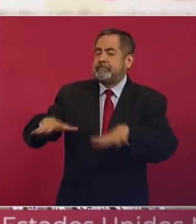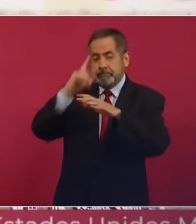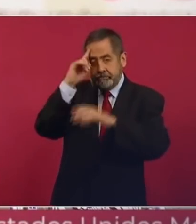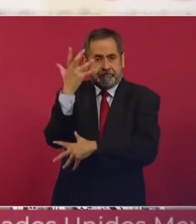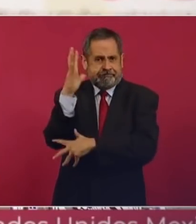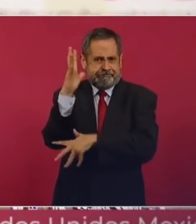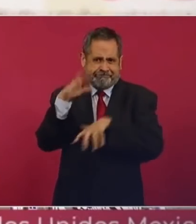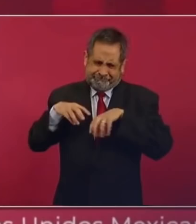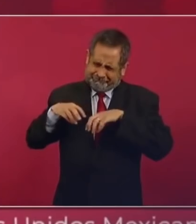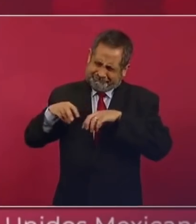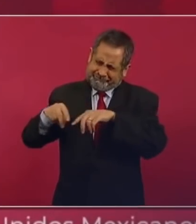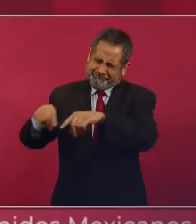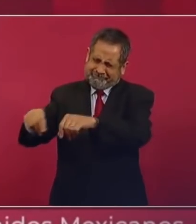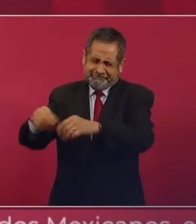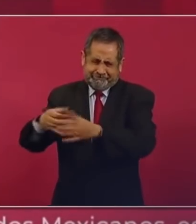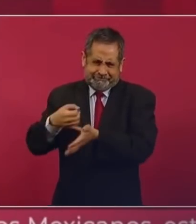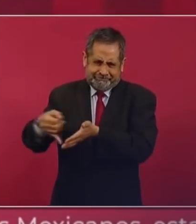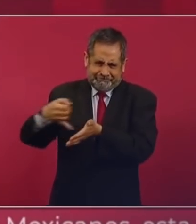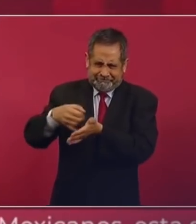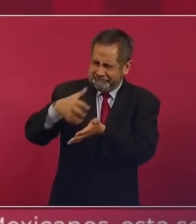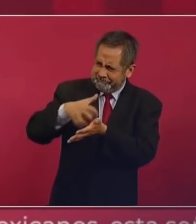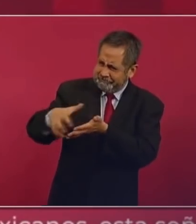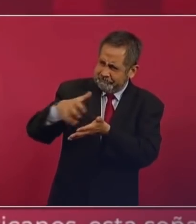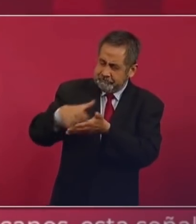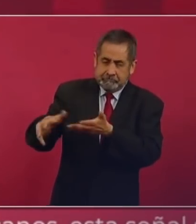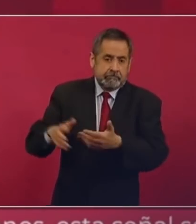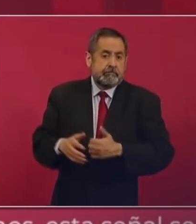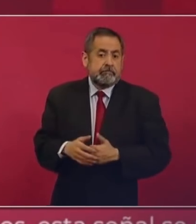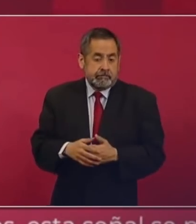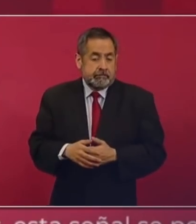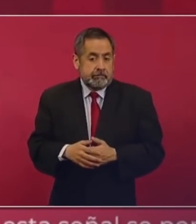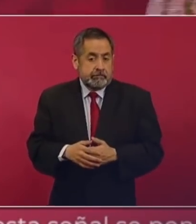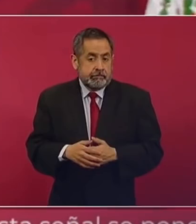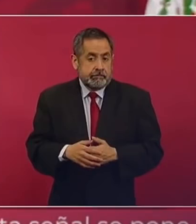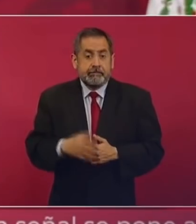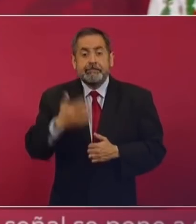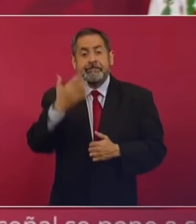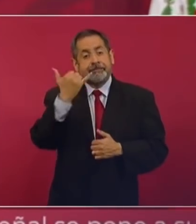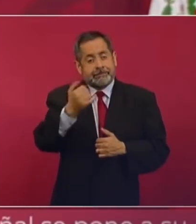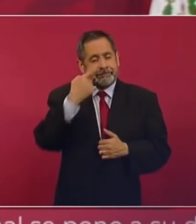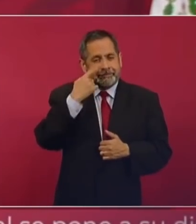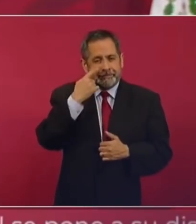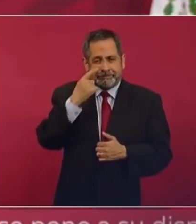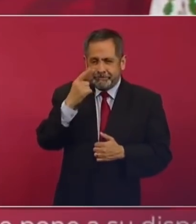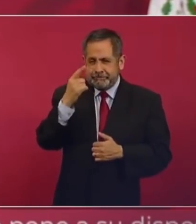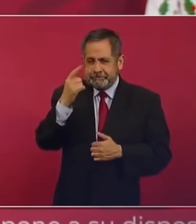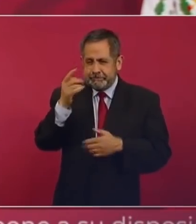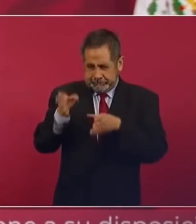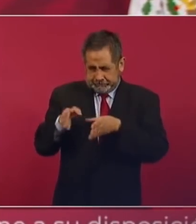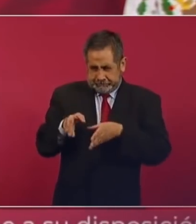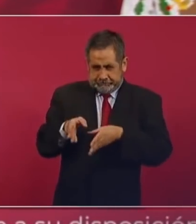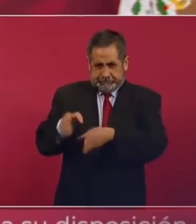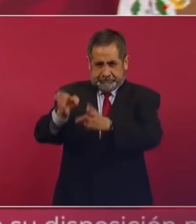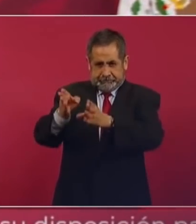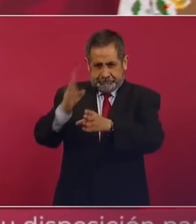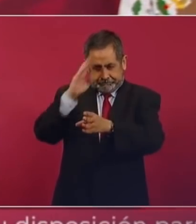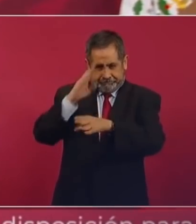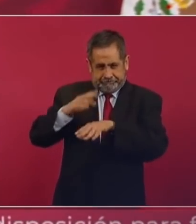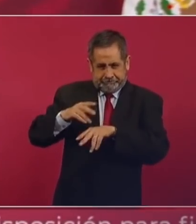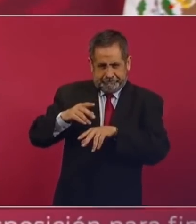Y la brecha que se está abriendo